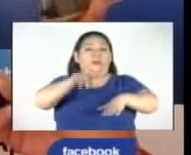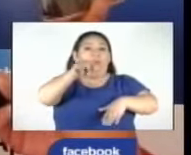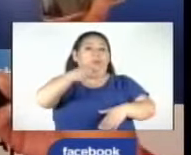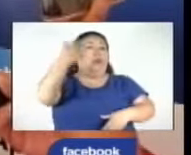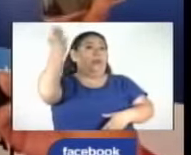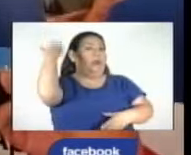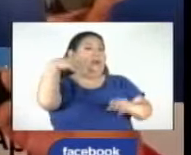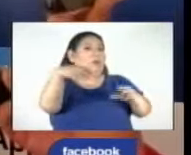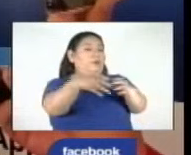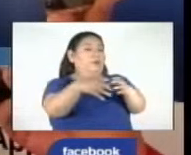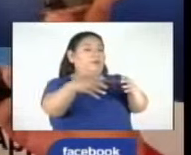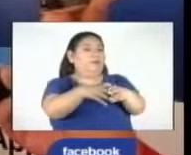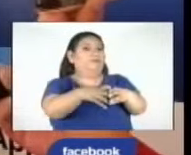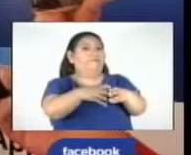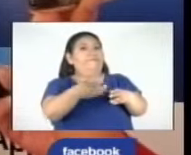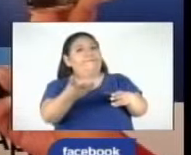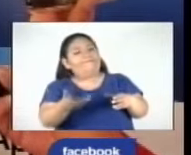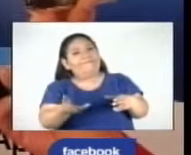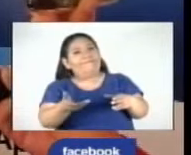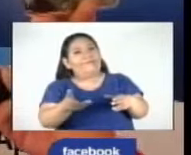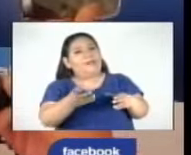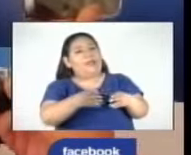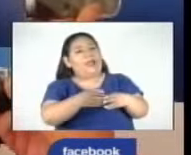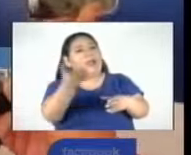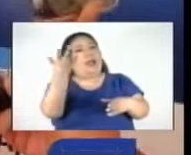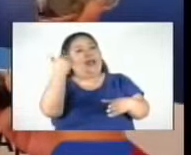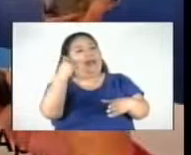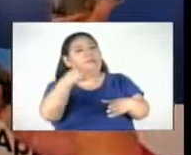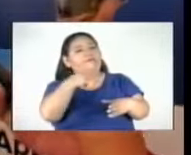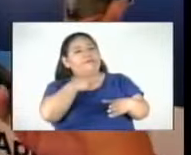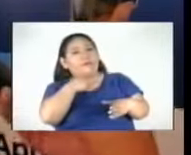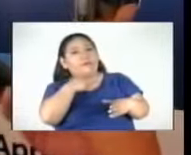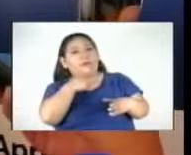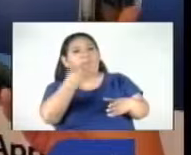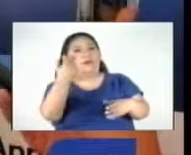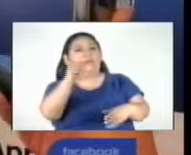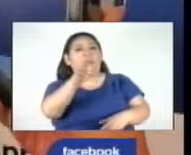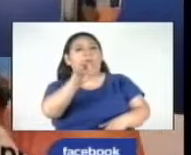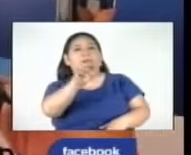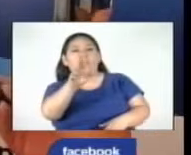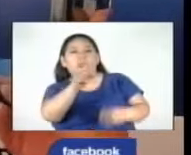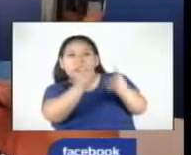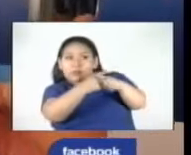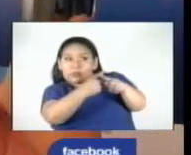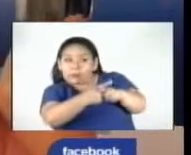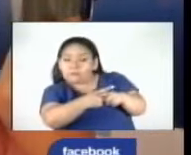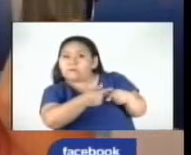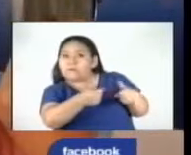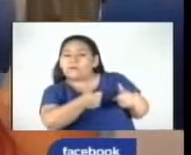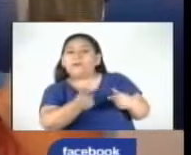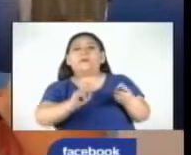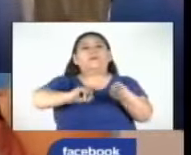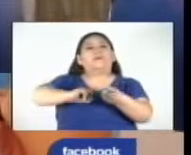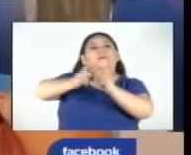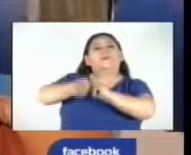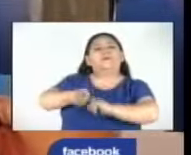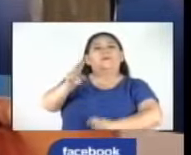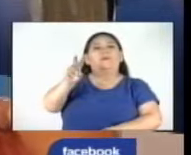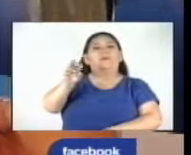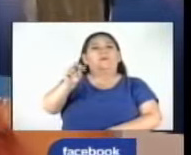sector que estuvo con ajustes importantes durante el 2023 y que este 2024